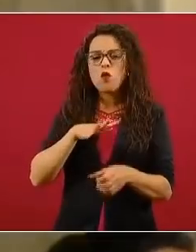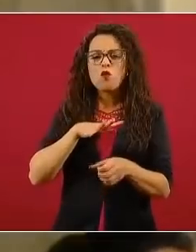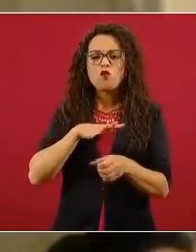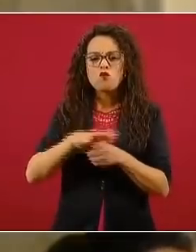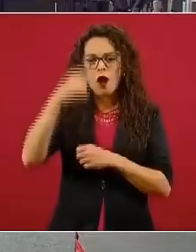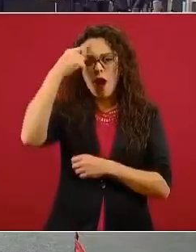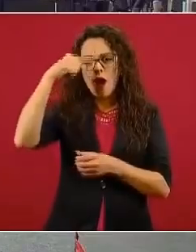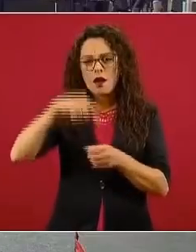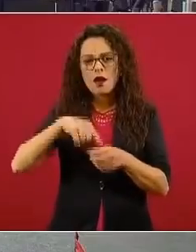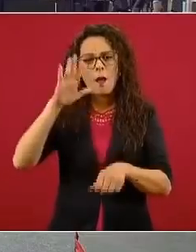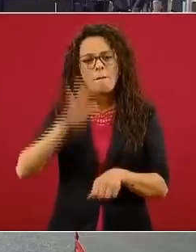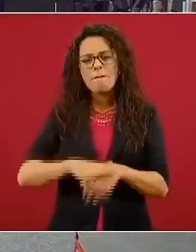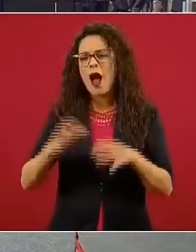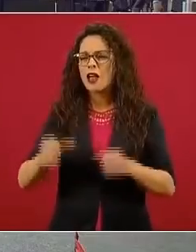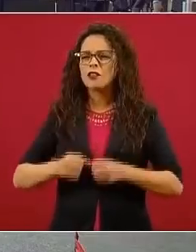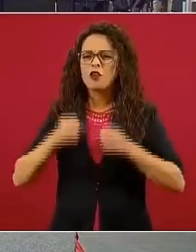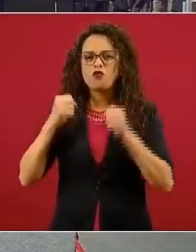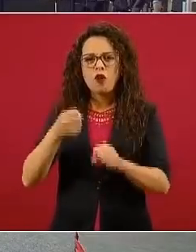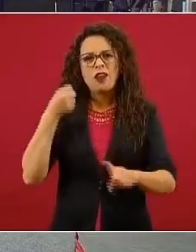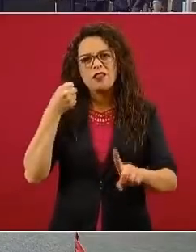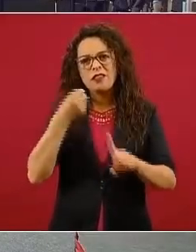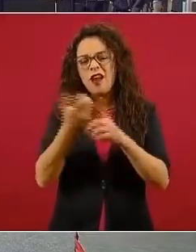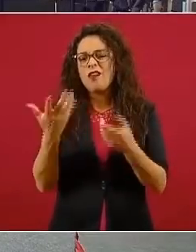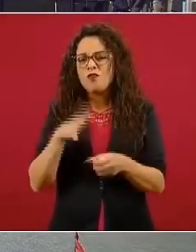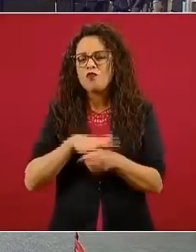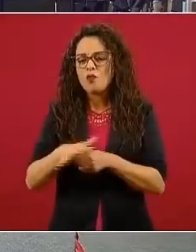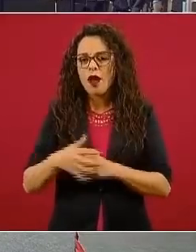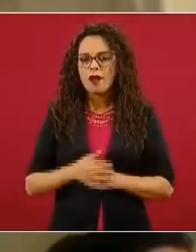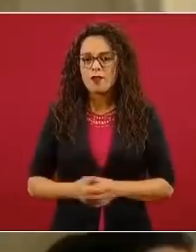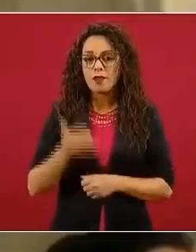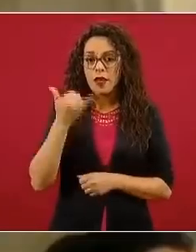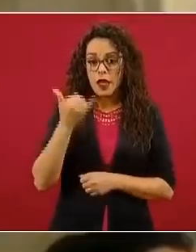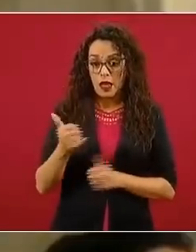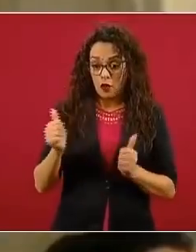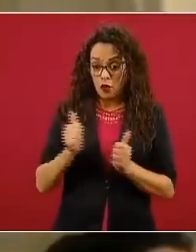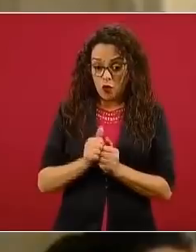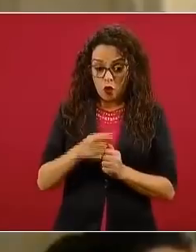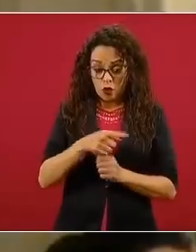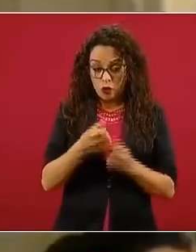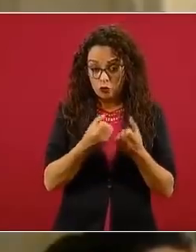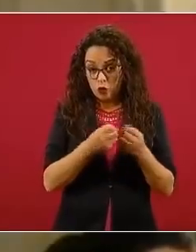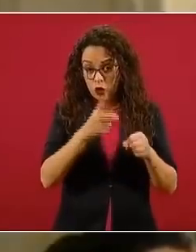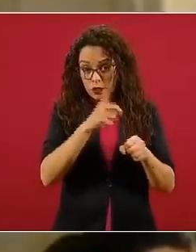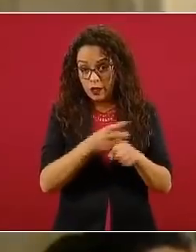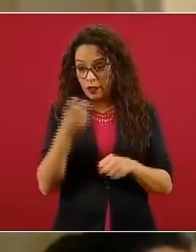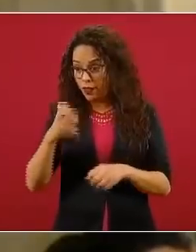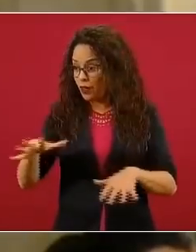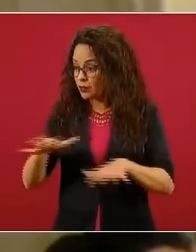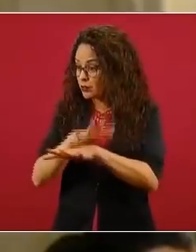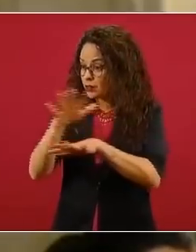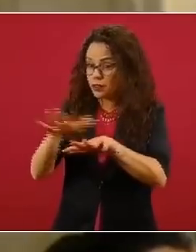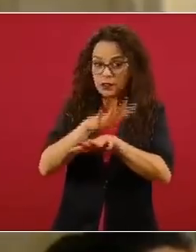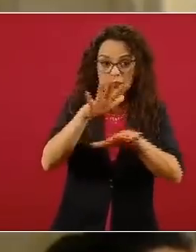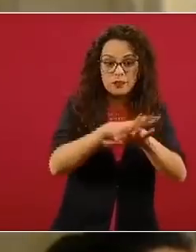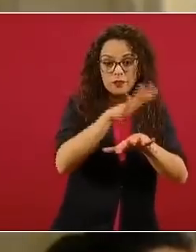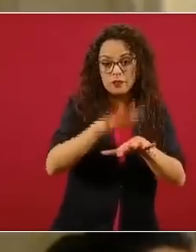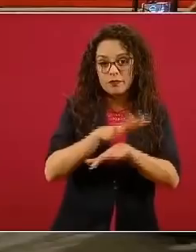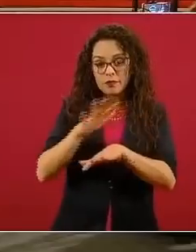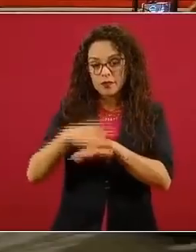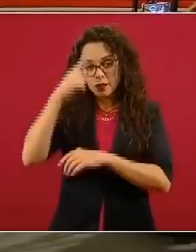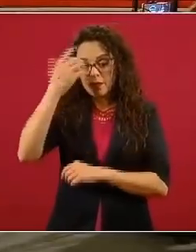y cuál va a ser el impacto en la sociedad ahorita con este tipo de cambio de